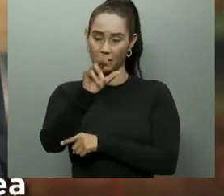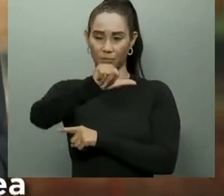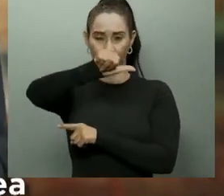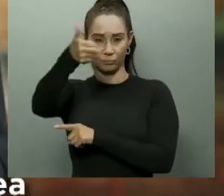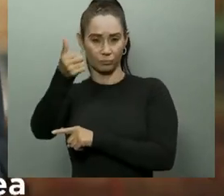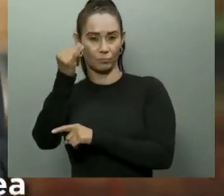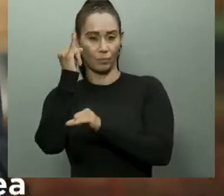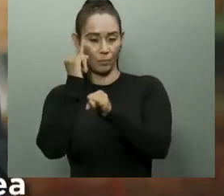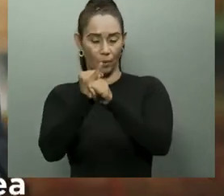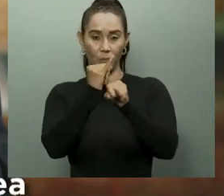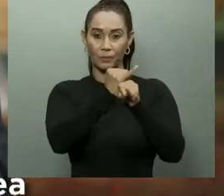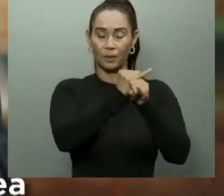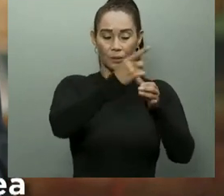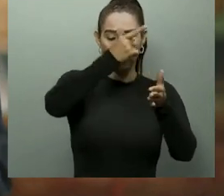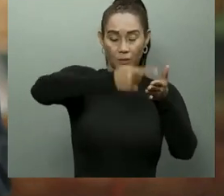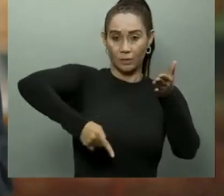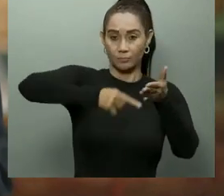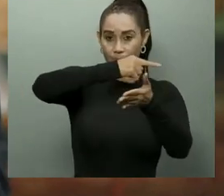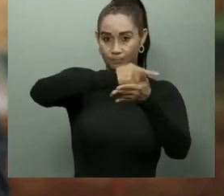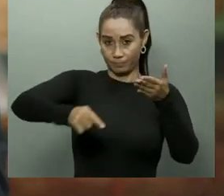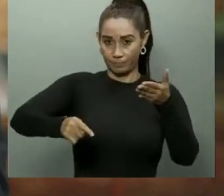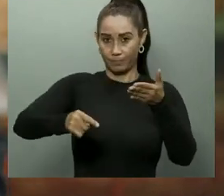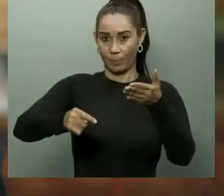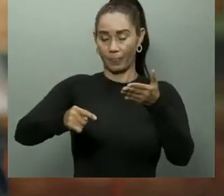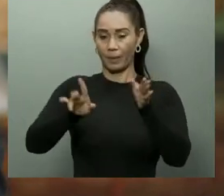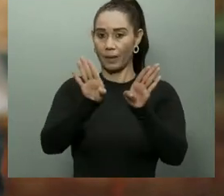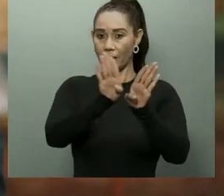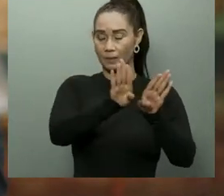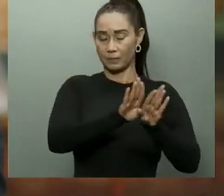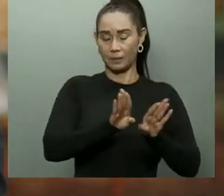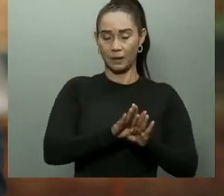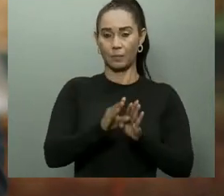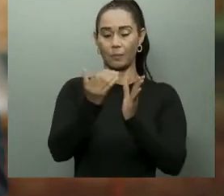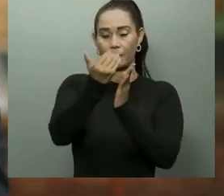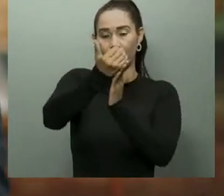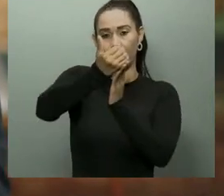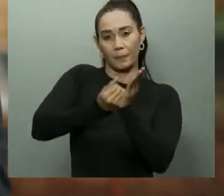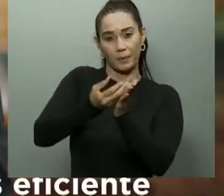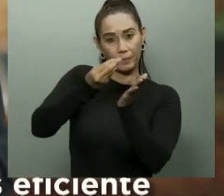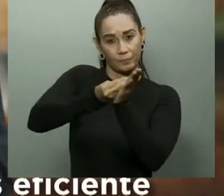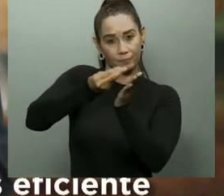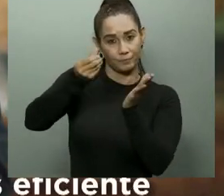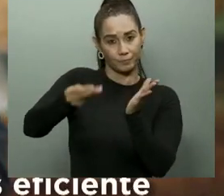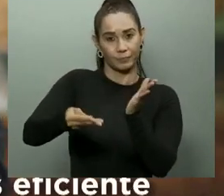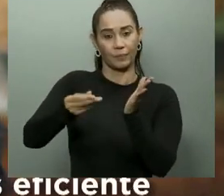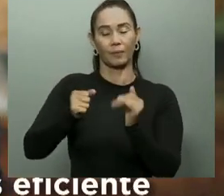Y seguiremos con esta misma línea de mejorar la calidad del gasto. Con una gestión de la